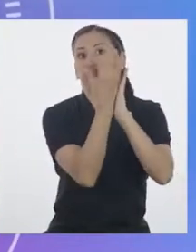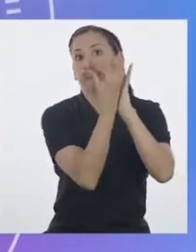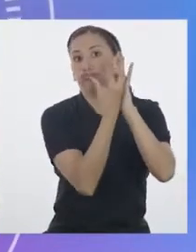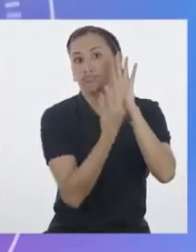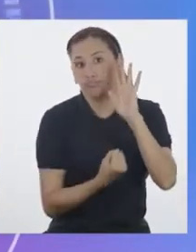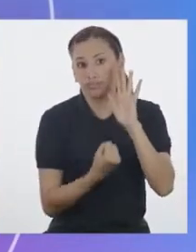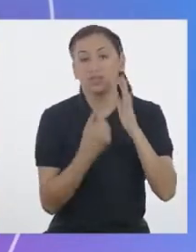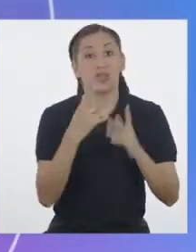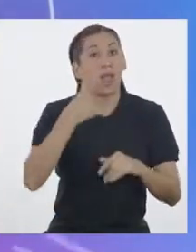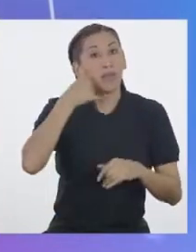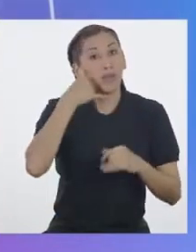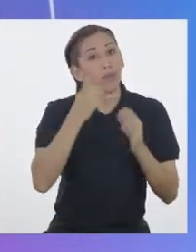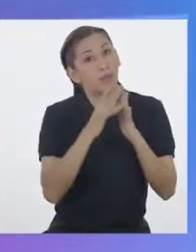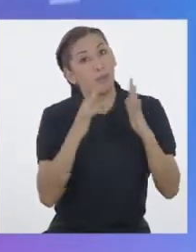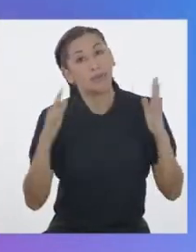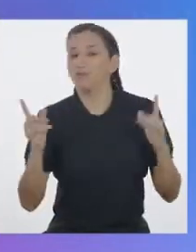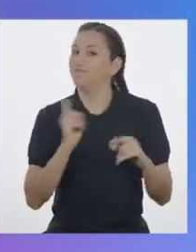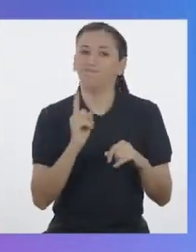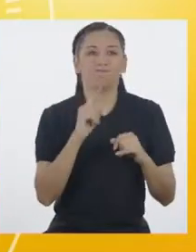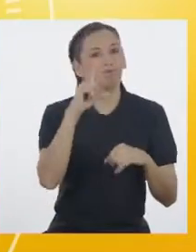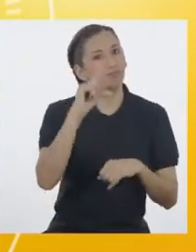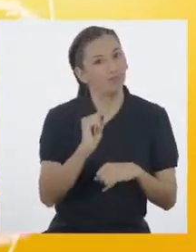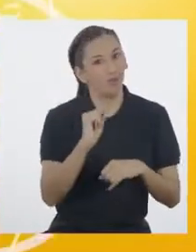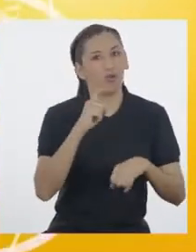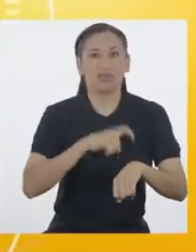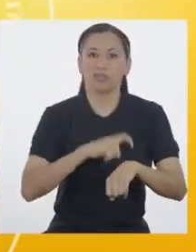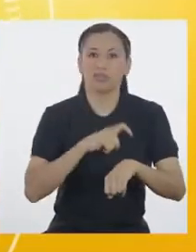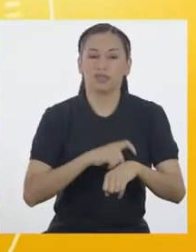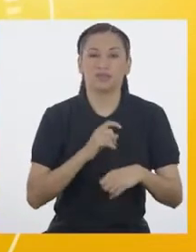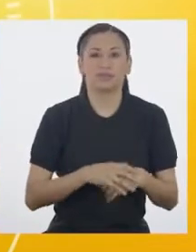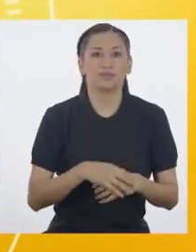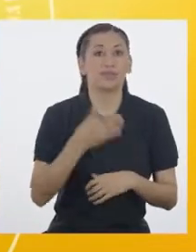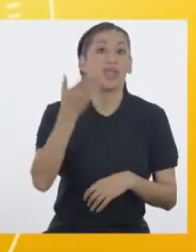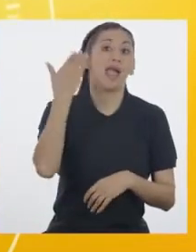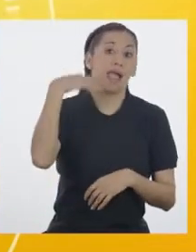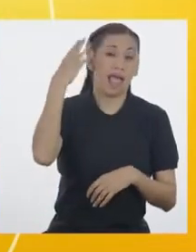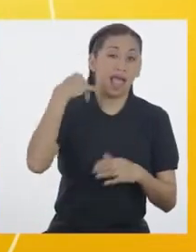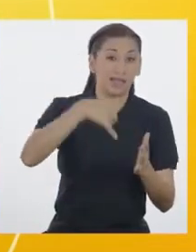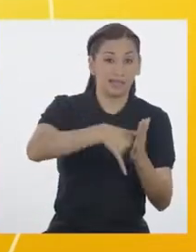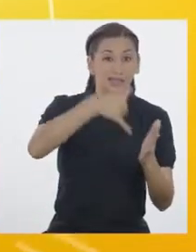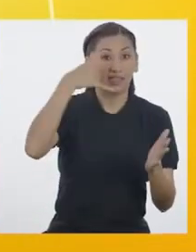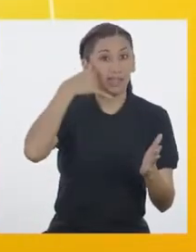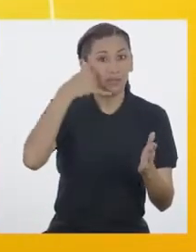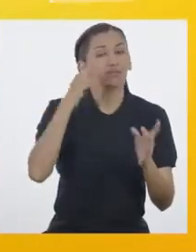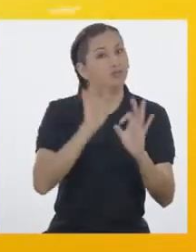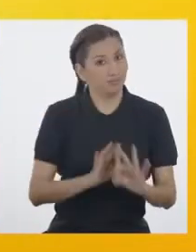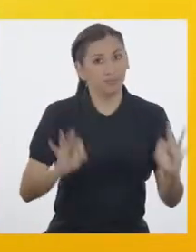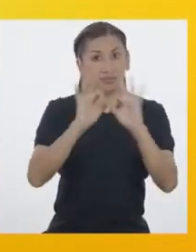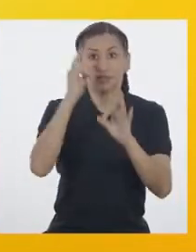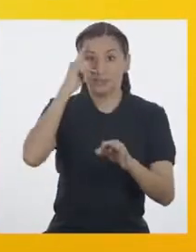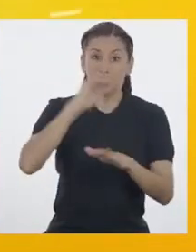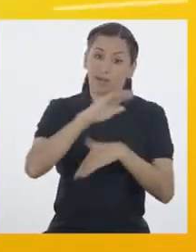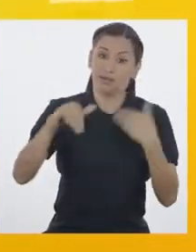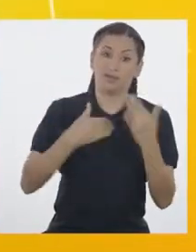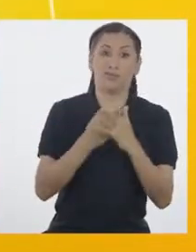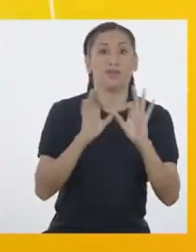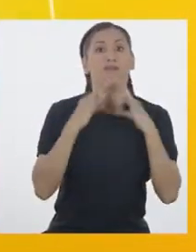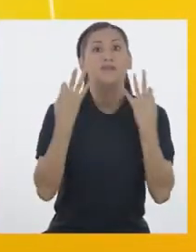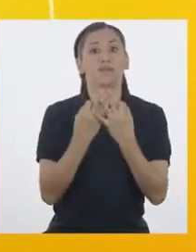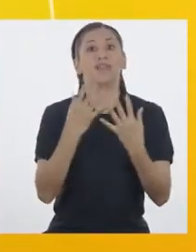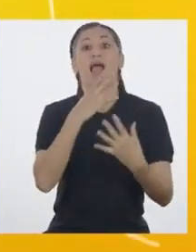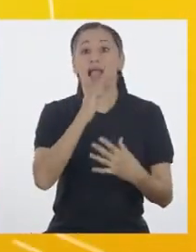no podíamos hablar mucho Qué importante fue el teléfono para mi familia Así podía